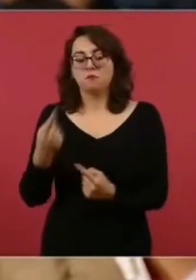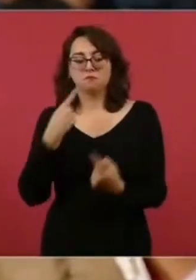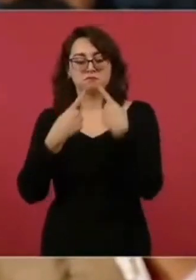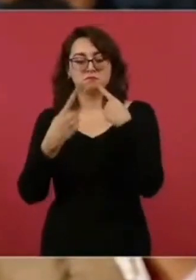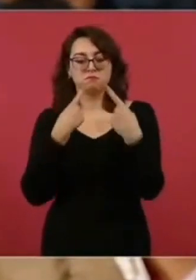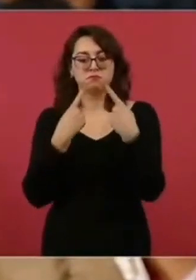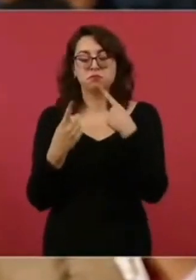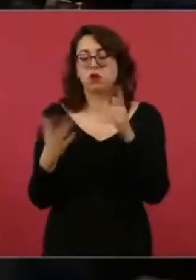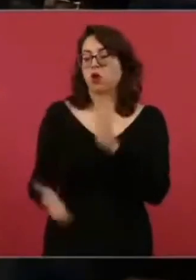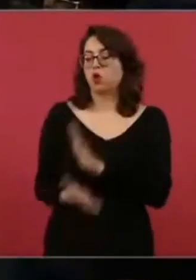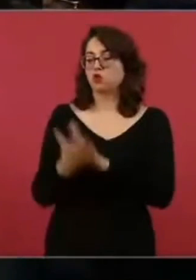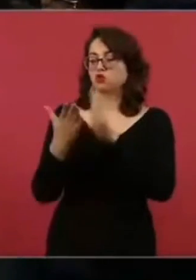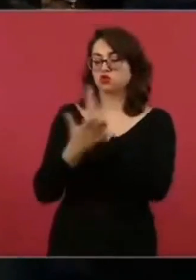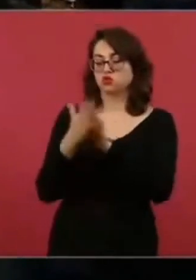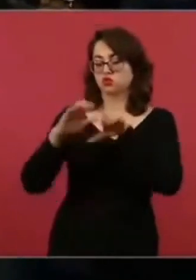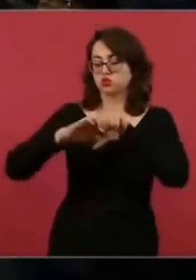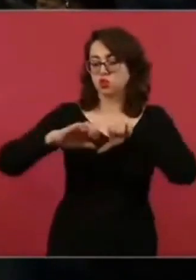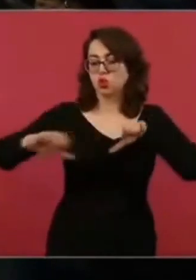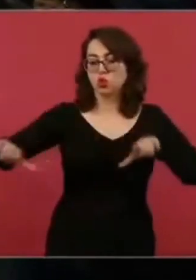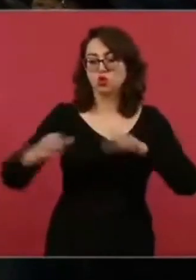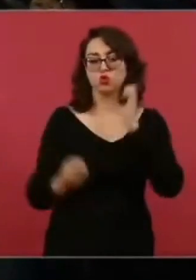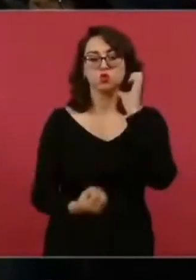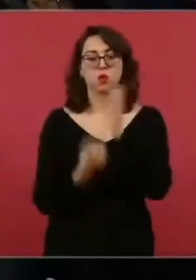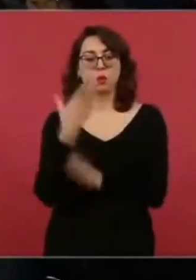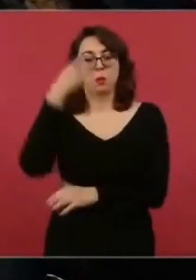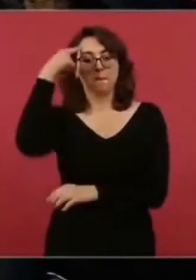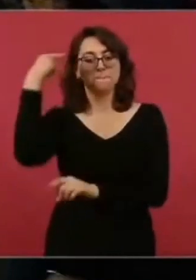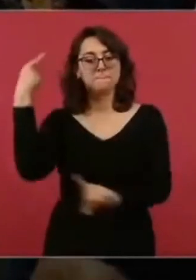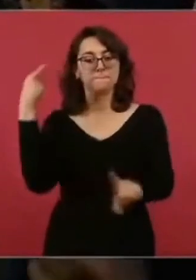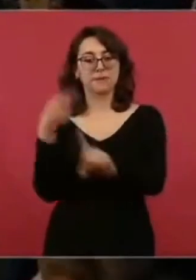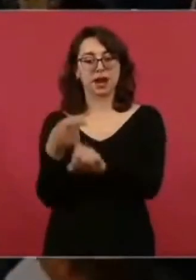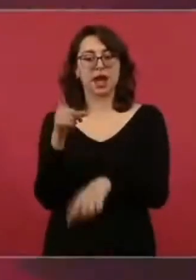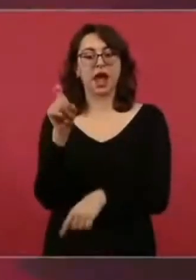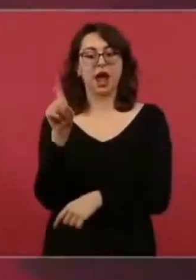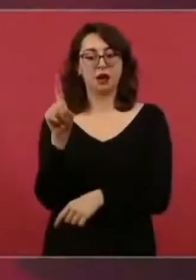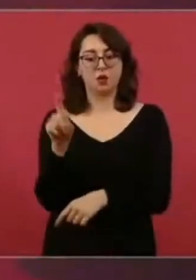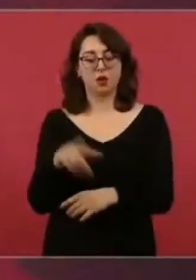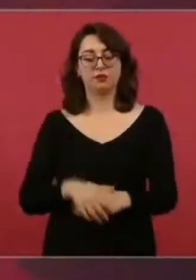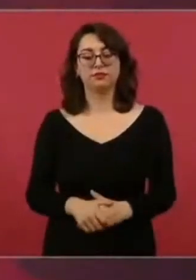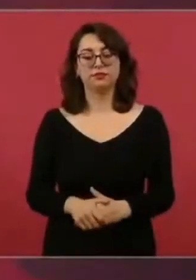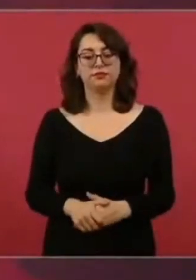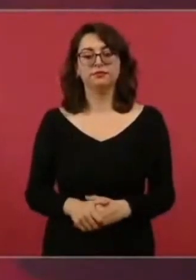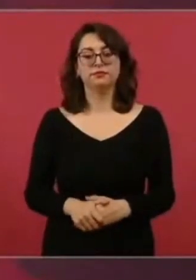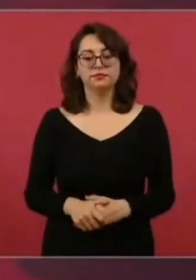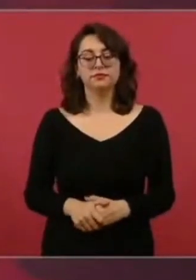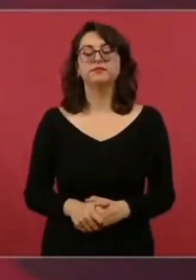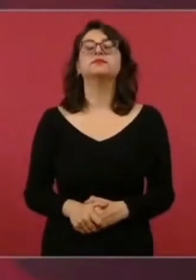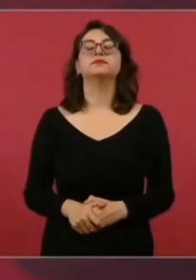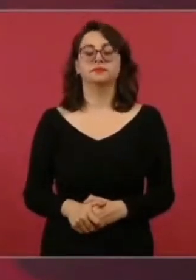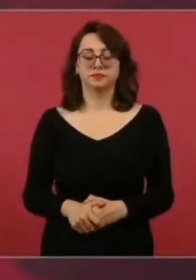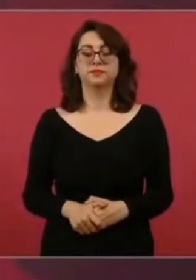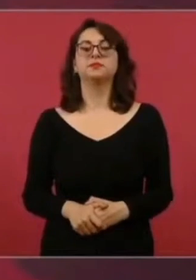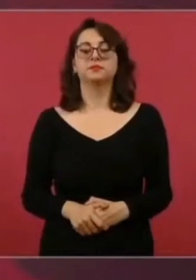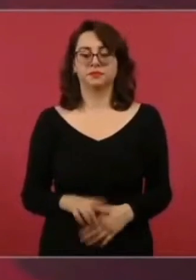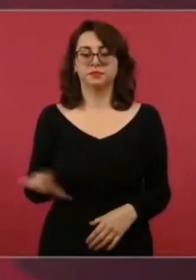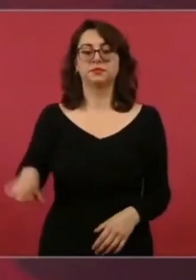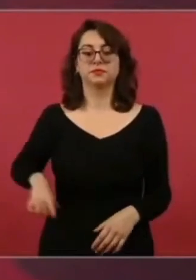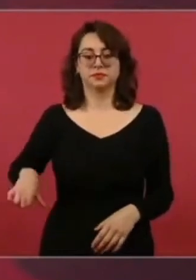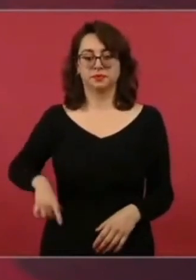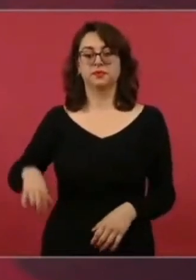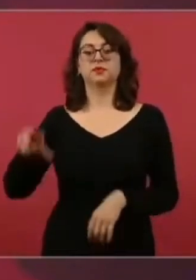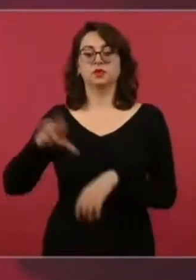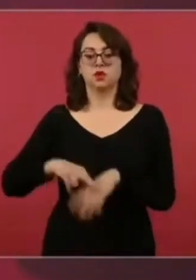premisa, si apoyará este proyecto para Querétaro. Hemos estado hablando con el gobernador, estamos viendo cómo